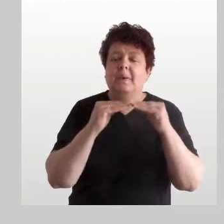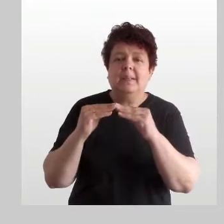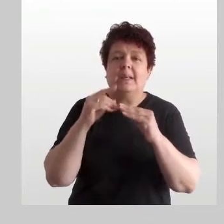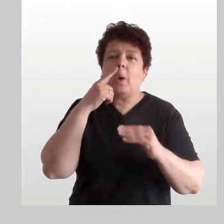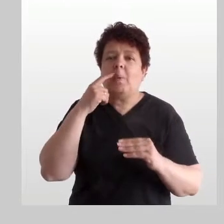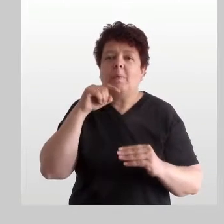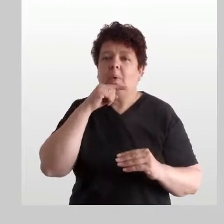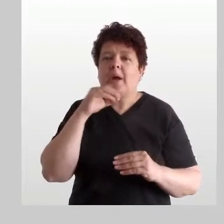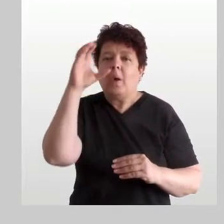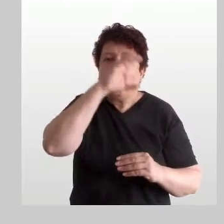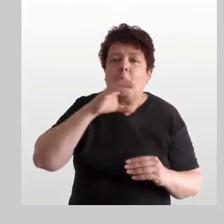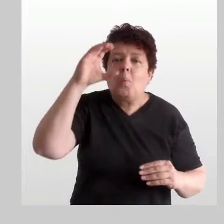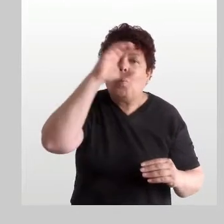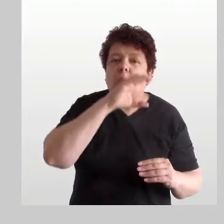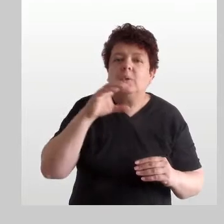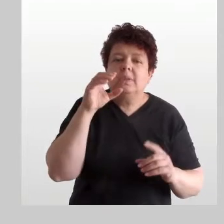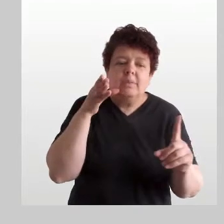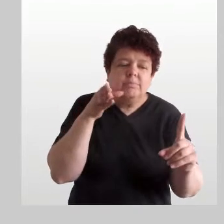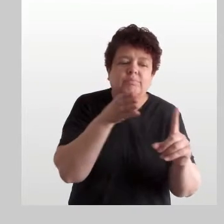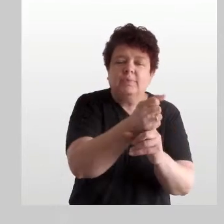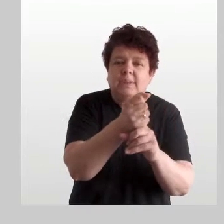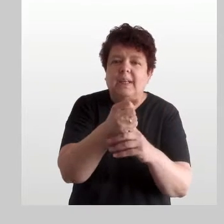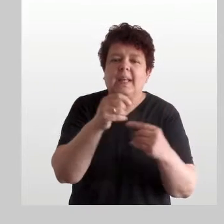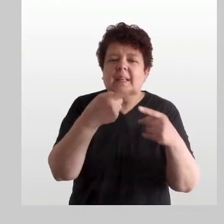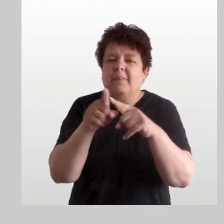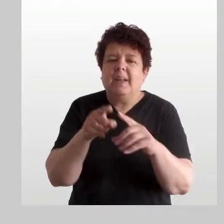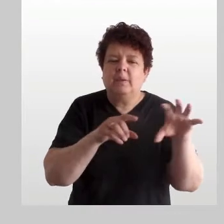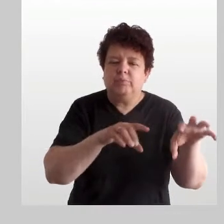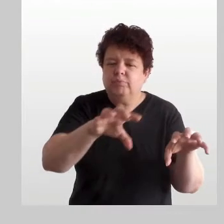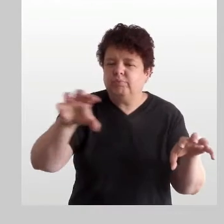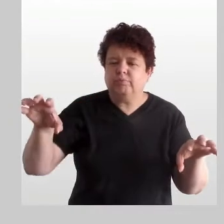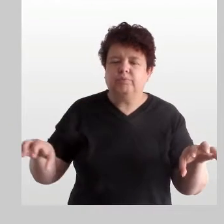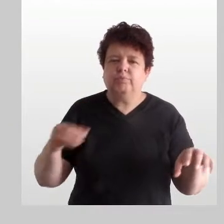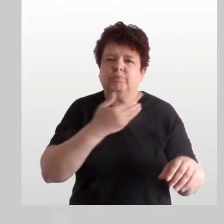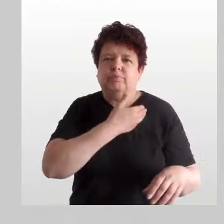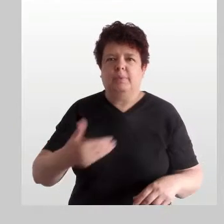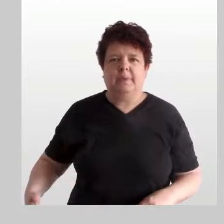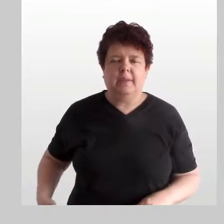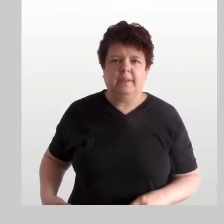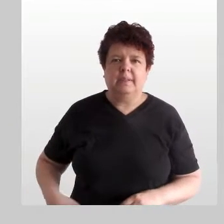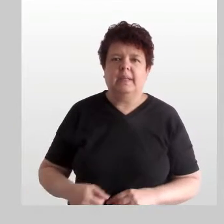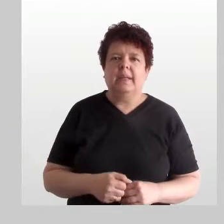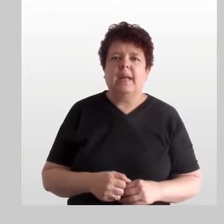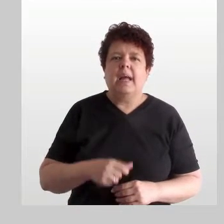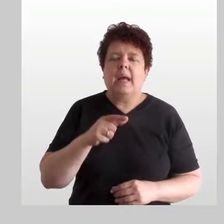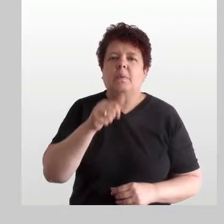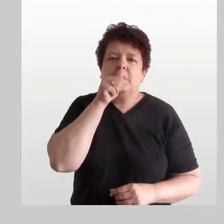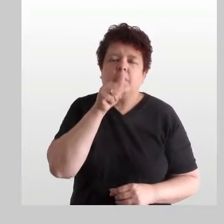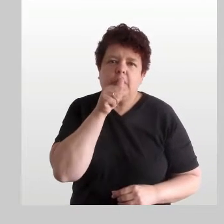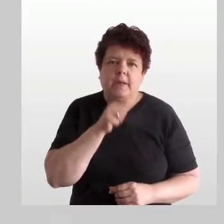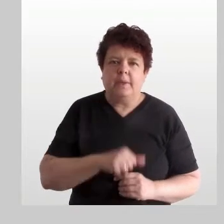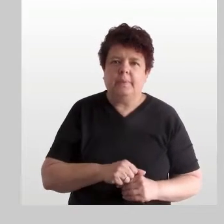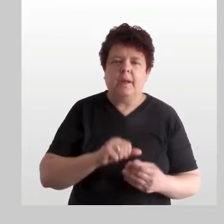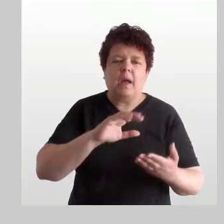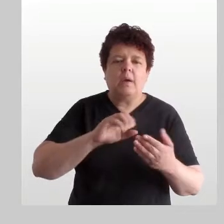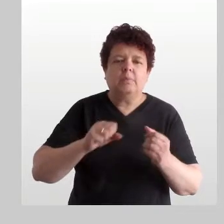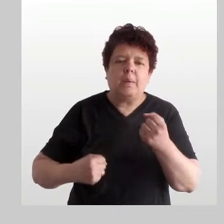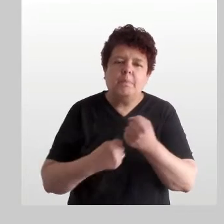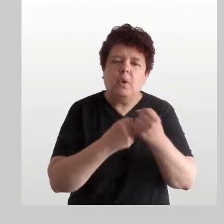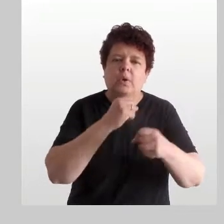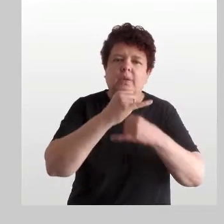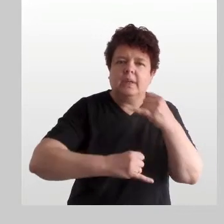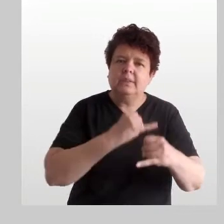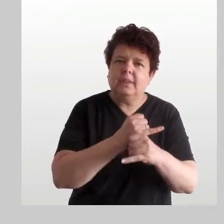de Igualdad de Género busca alcanzar este objetivo desde distintos sectores gubernamentales, el sector privado, la